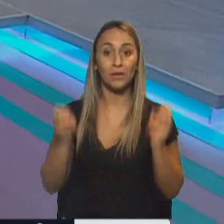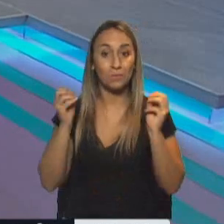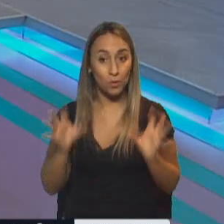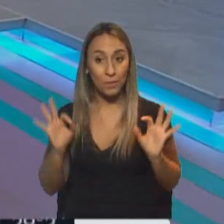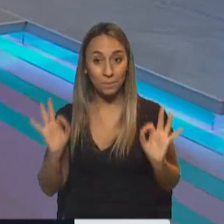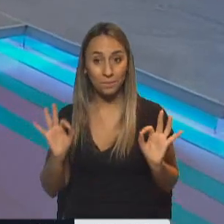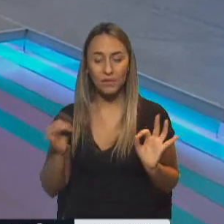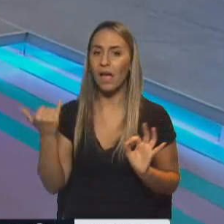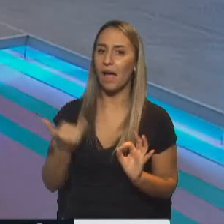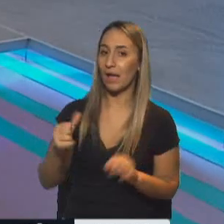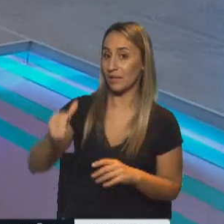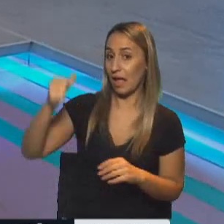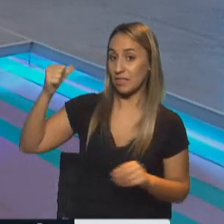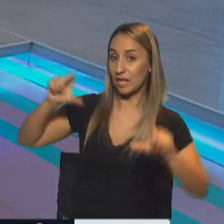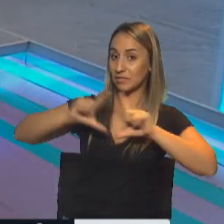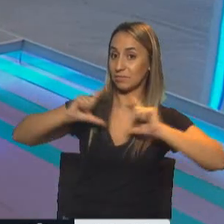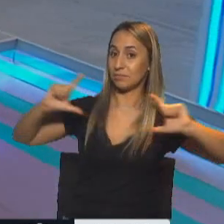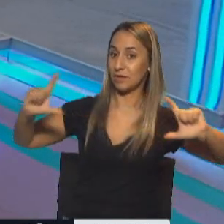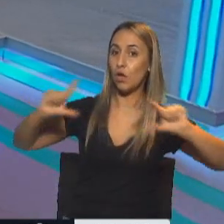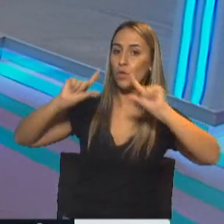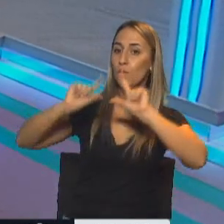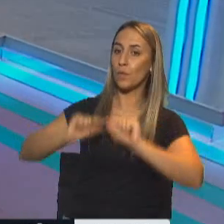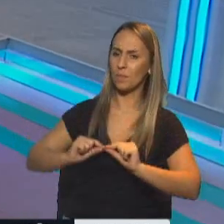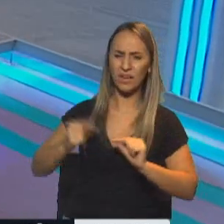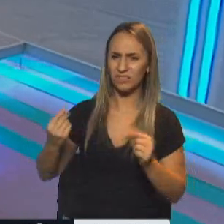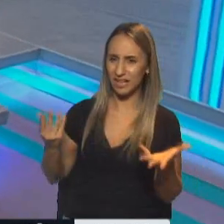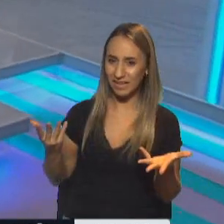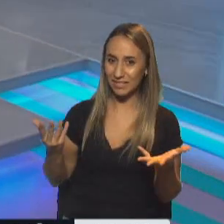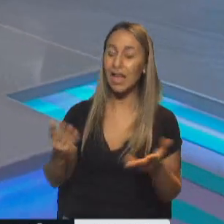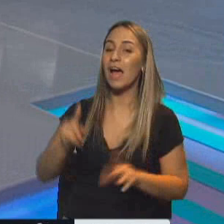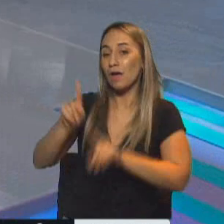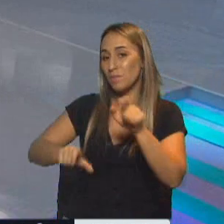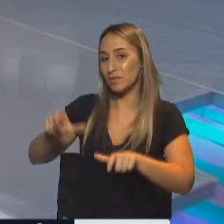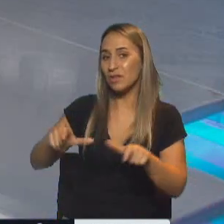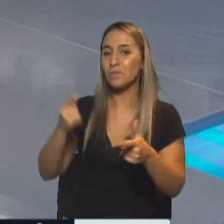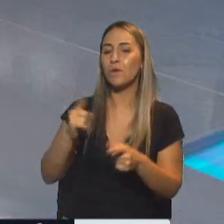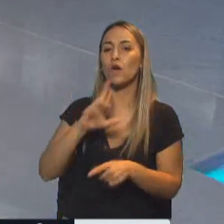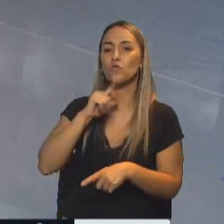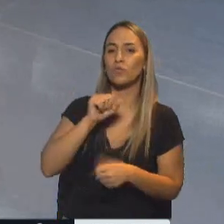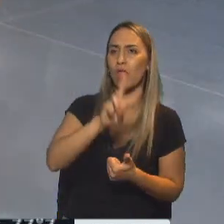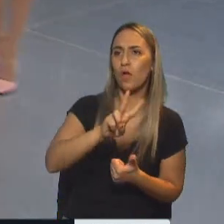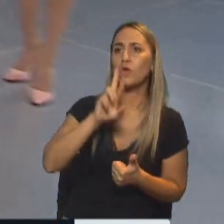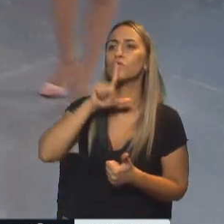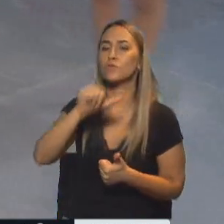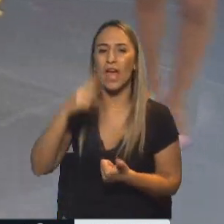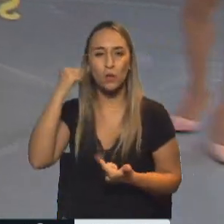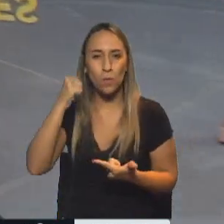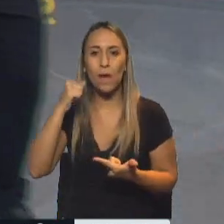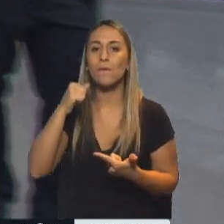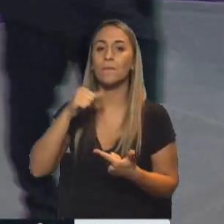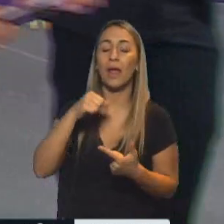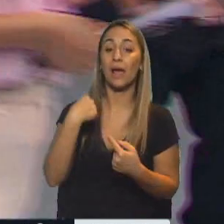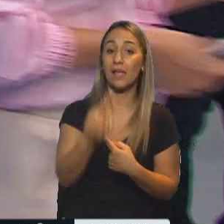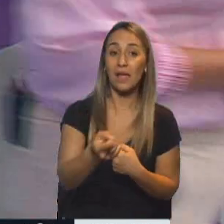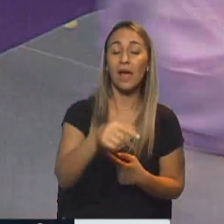Y tenemos números a nuestras espaldas. Así es. Verdaderamente aquellos que han sufrido algún problema de tránsito en Ruta 2, Ruta 9, en los distintos lugares para llegar, para